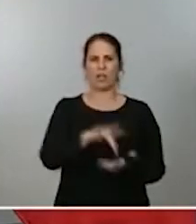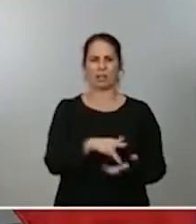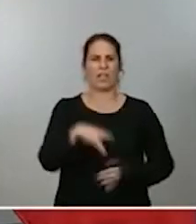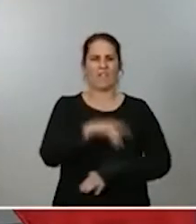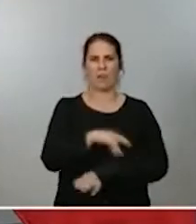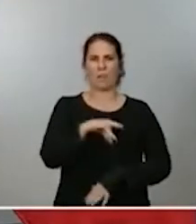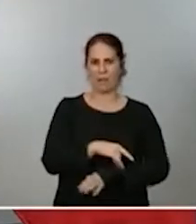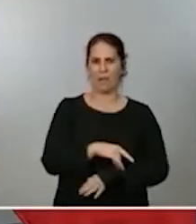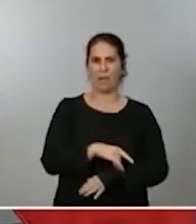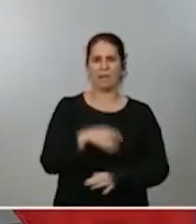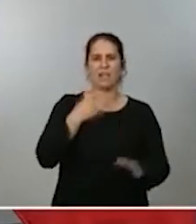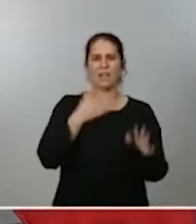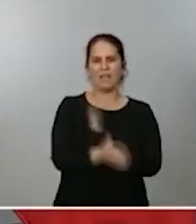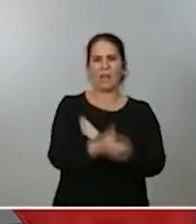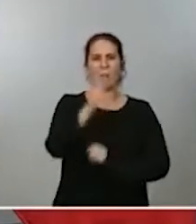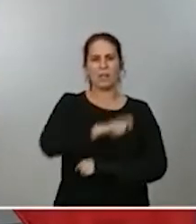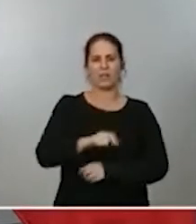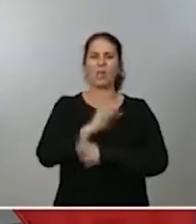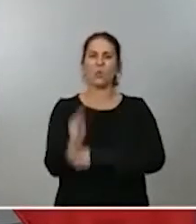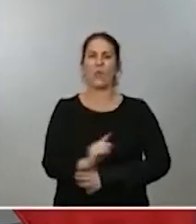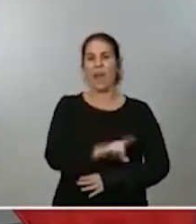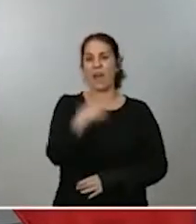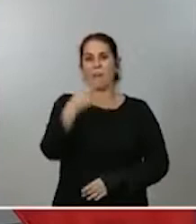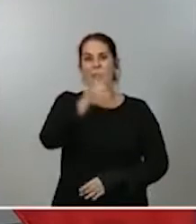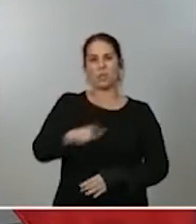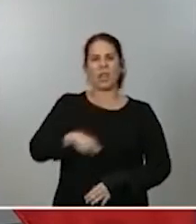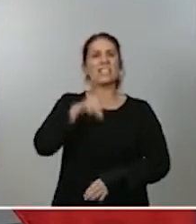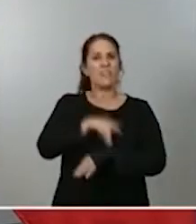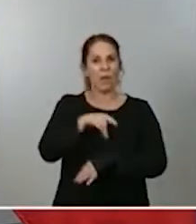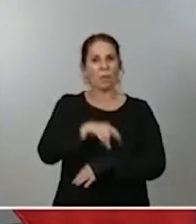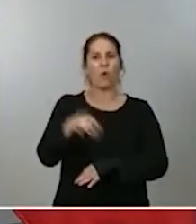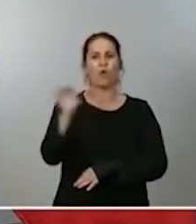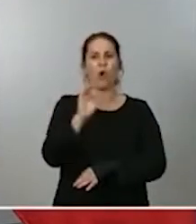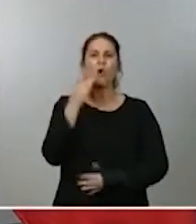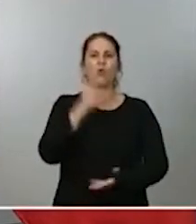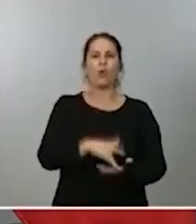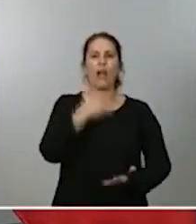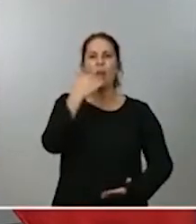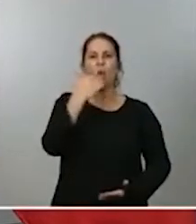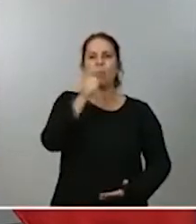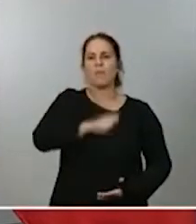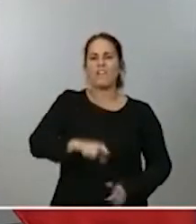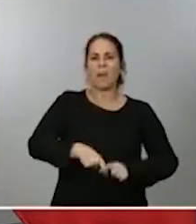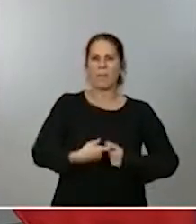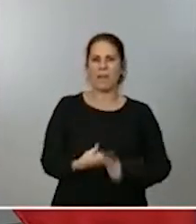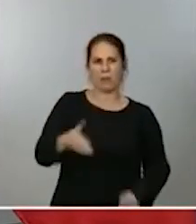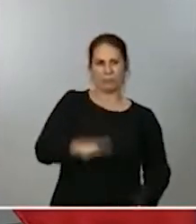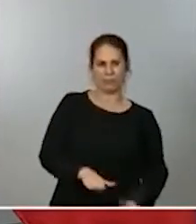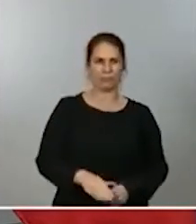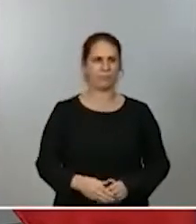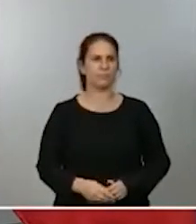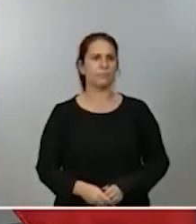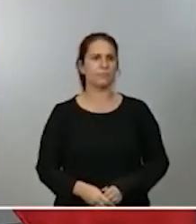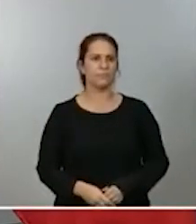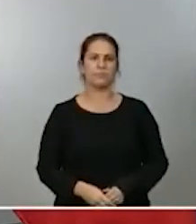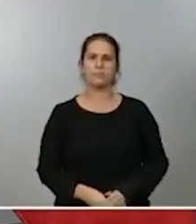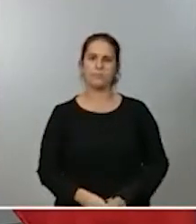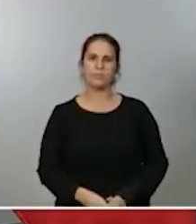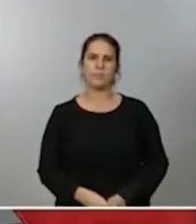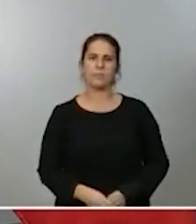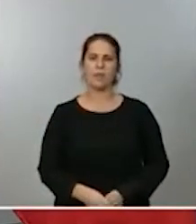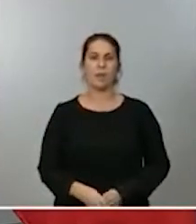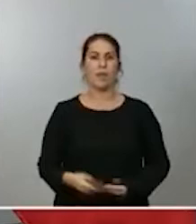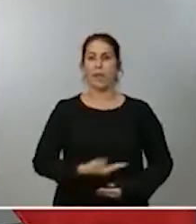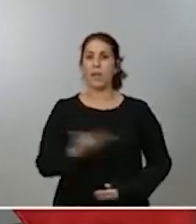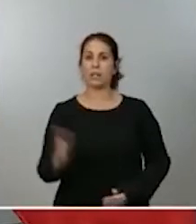cuidan de aquellos que están enfermos o a los que han perdido algún ser querido. De hecho, al igual que en el resto de Europa, en España se